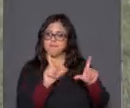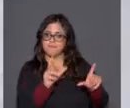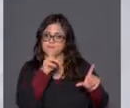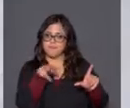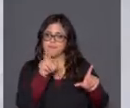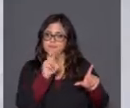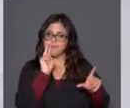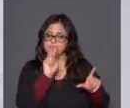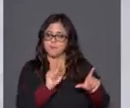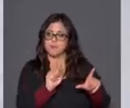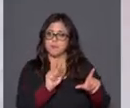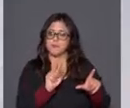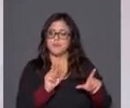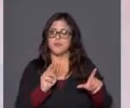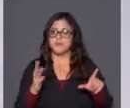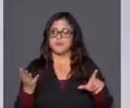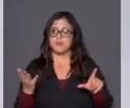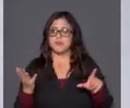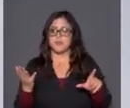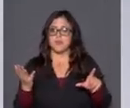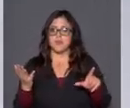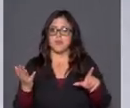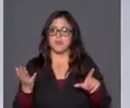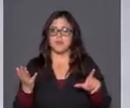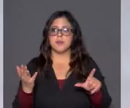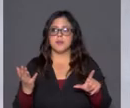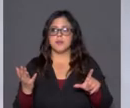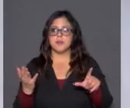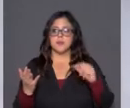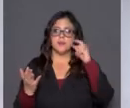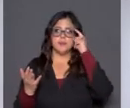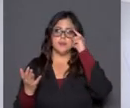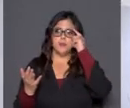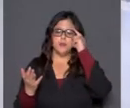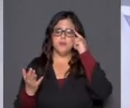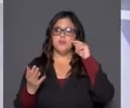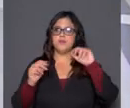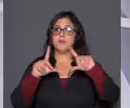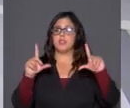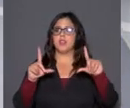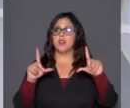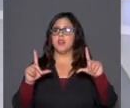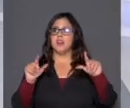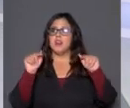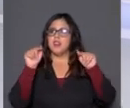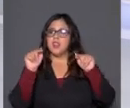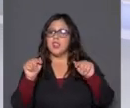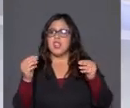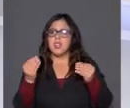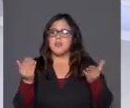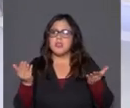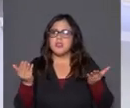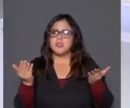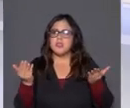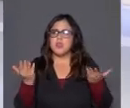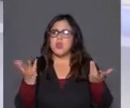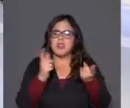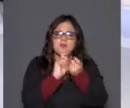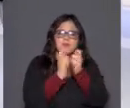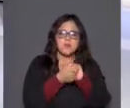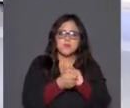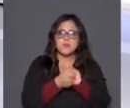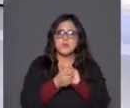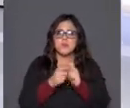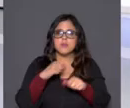pantalla para ver nuestra pantalla gigante, qué sucedió o qué hizo lo que cambió tal vez en estas